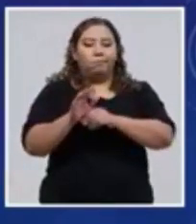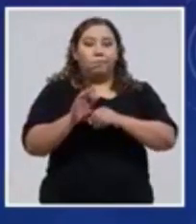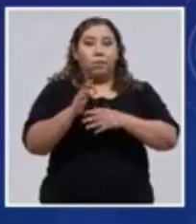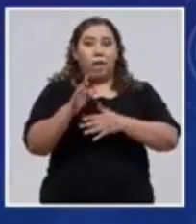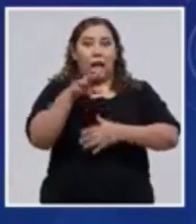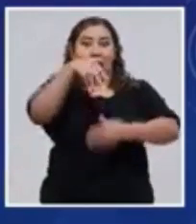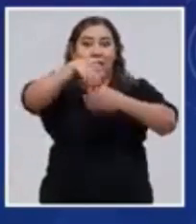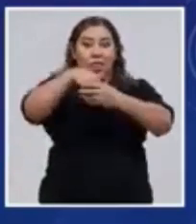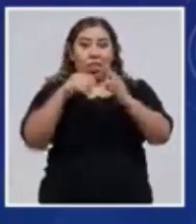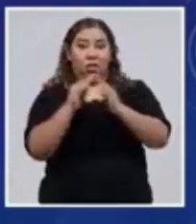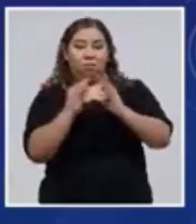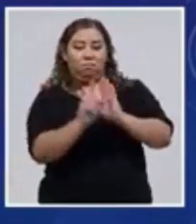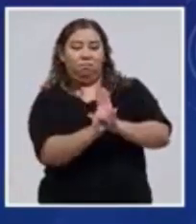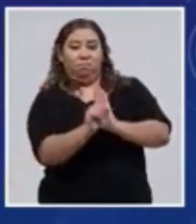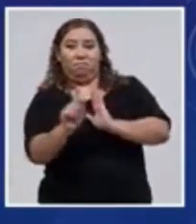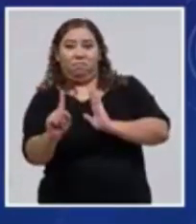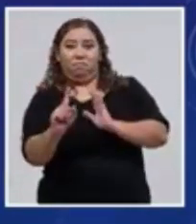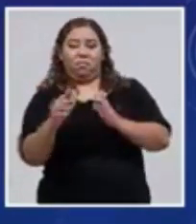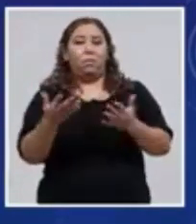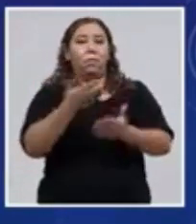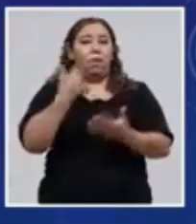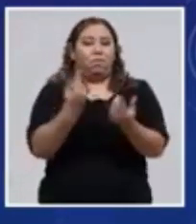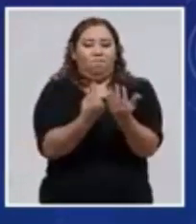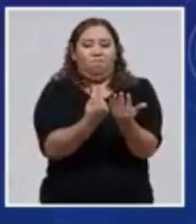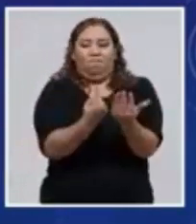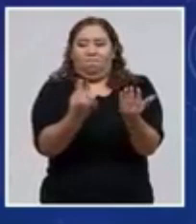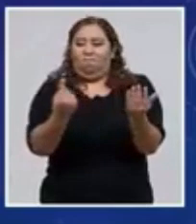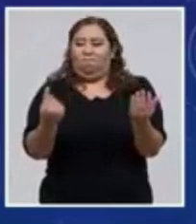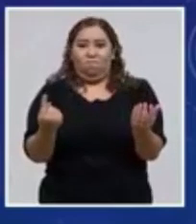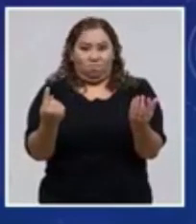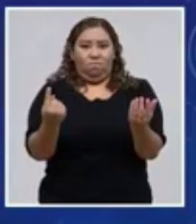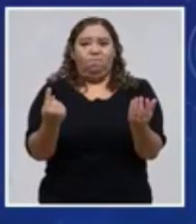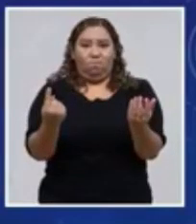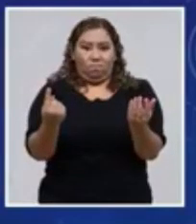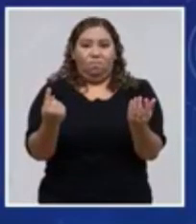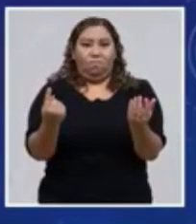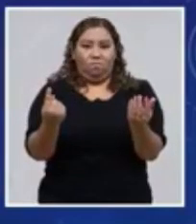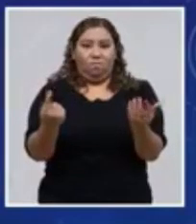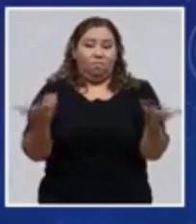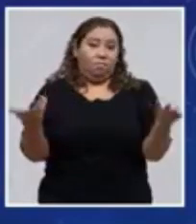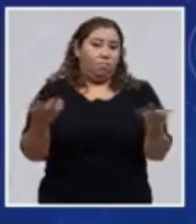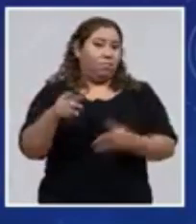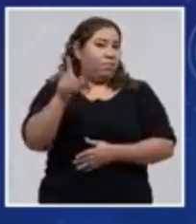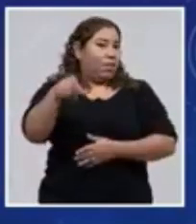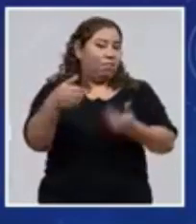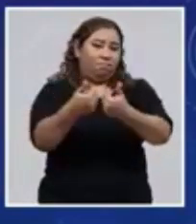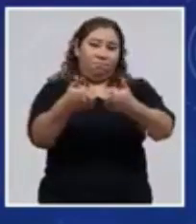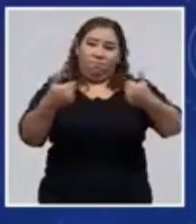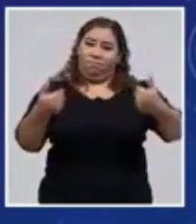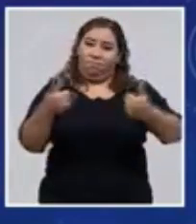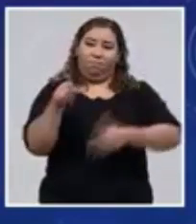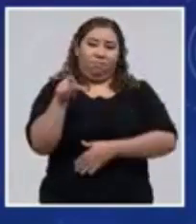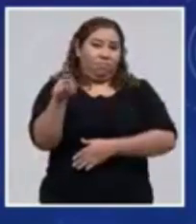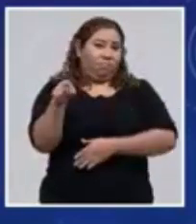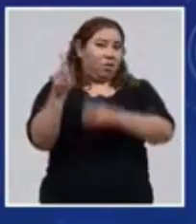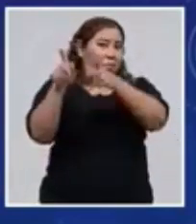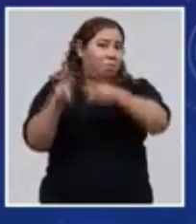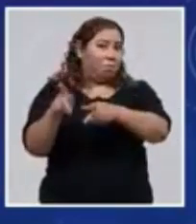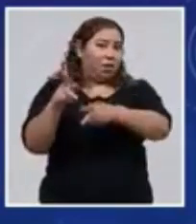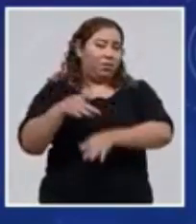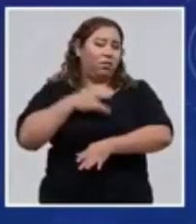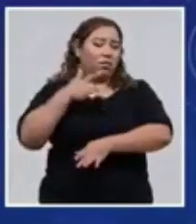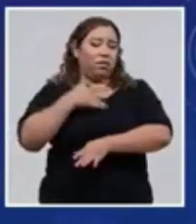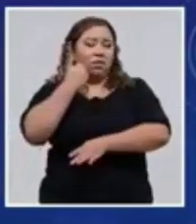no lo olvide. Hay que mantener un distanciamiento físico con las personas. Con las personas que son sospechosas o que son positivas y están en su casa.